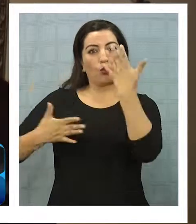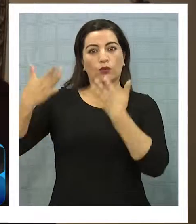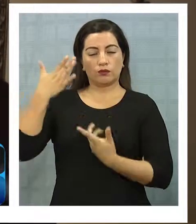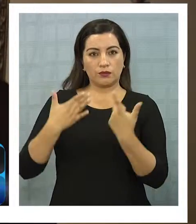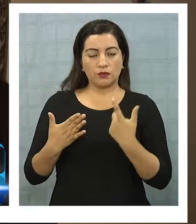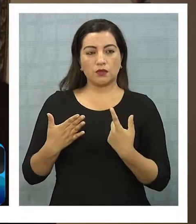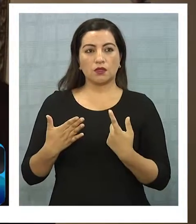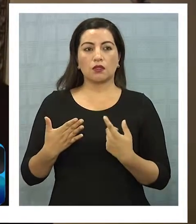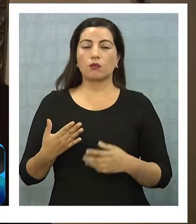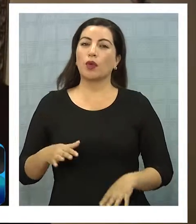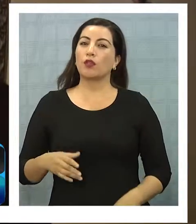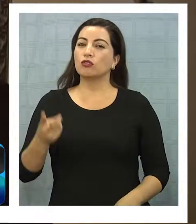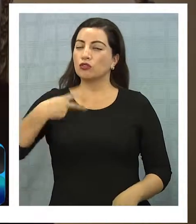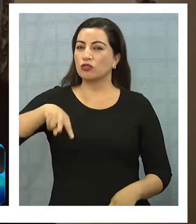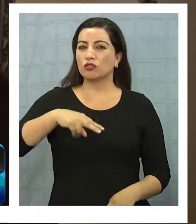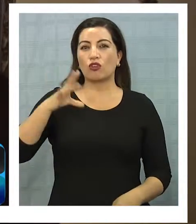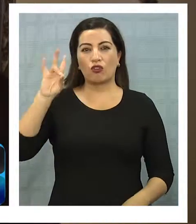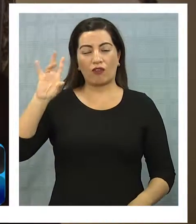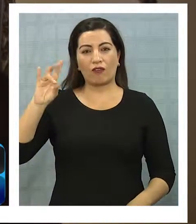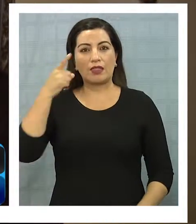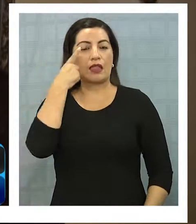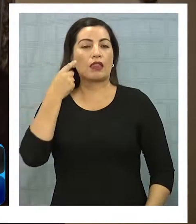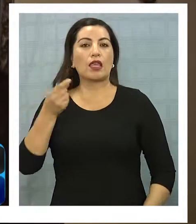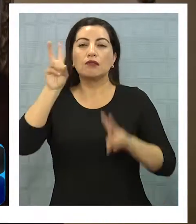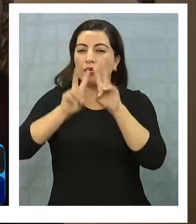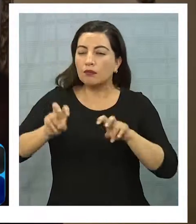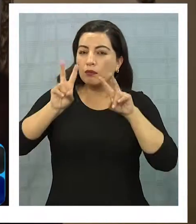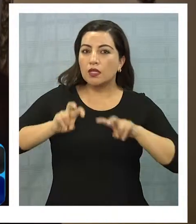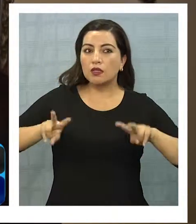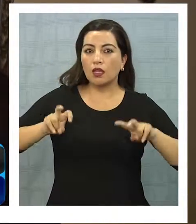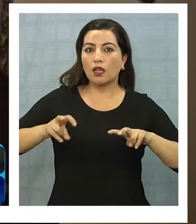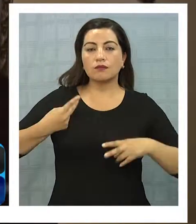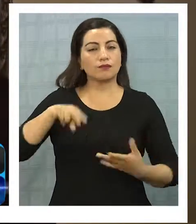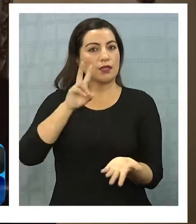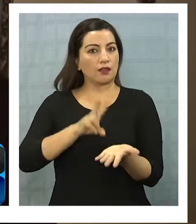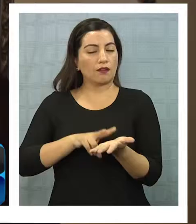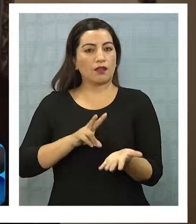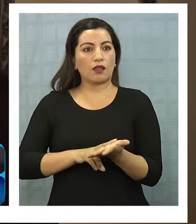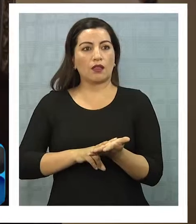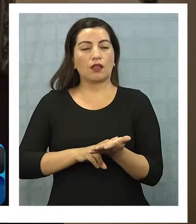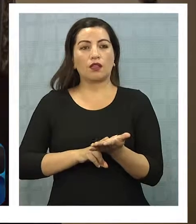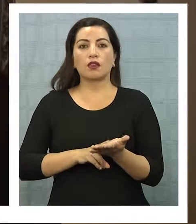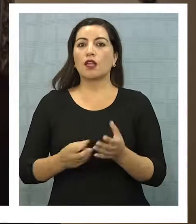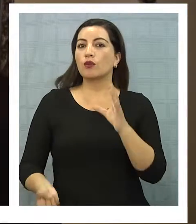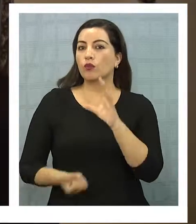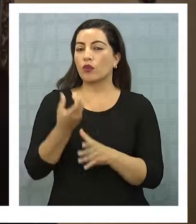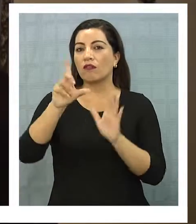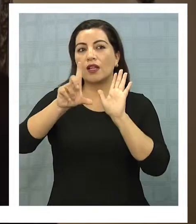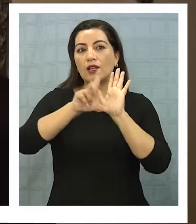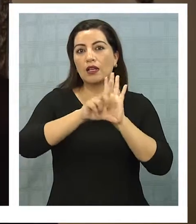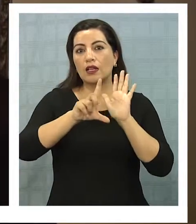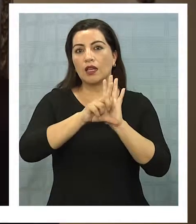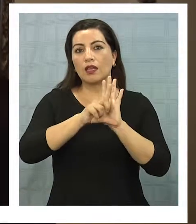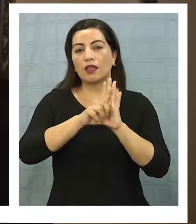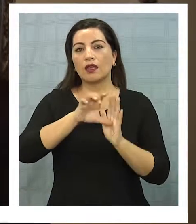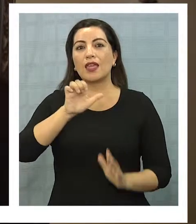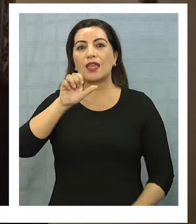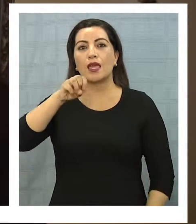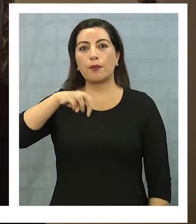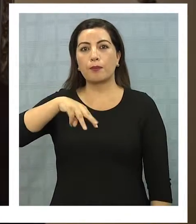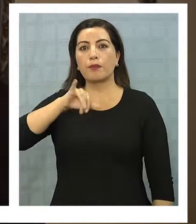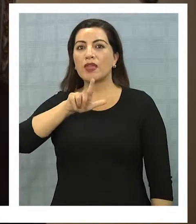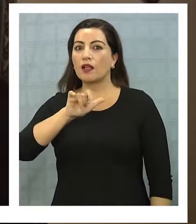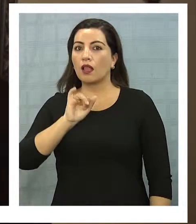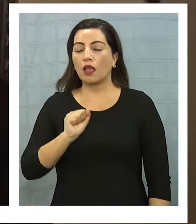con un plazo de investigación de 90 días. La verdad es que nuestra nueva legislación, la llamada Ley Emilia, es